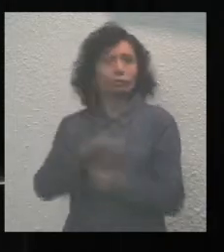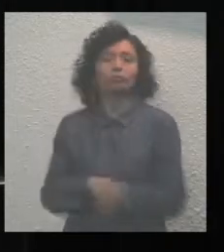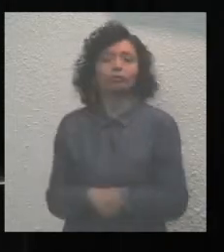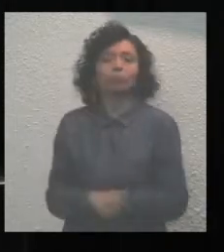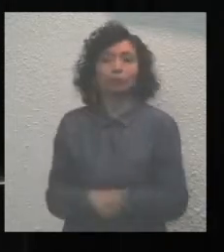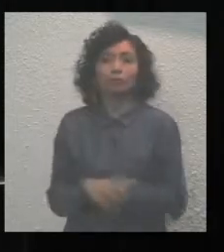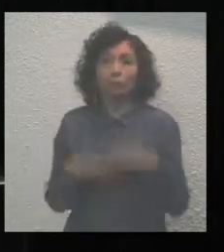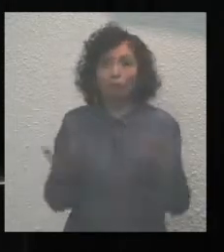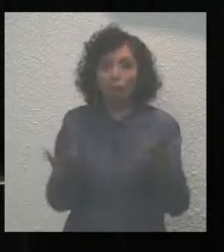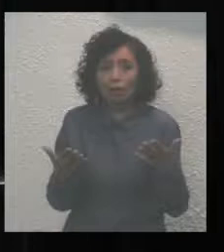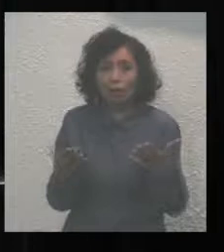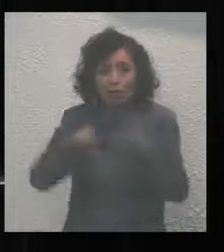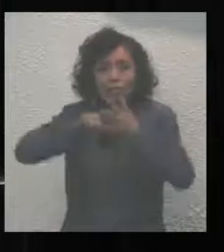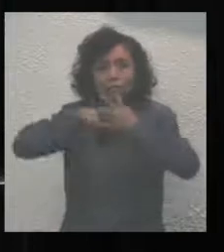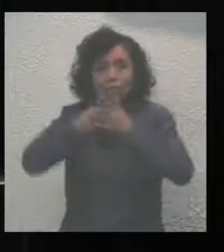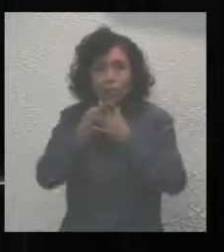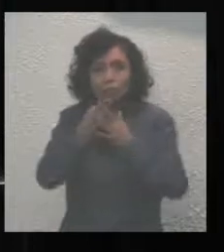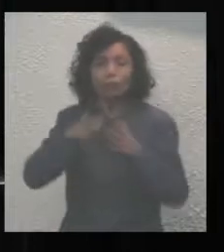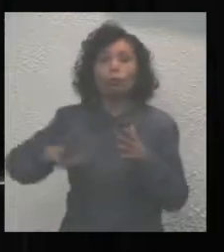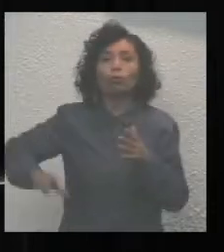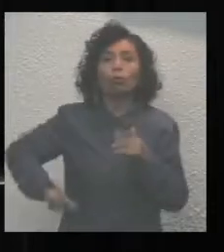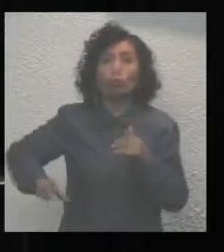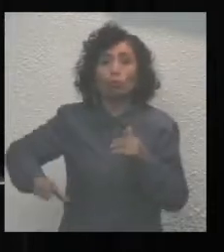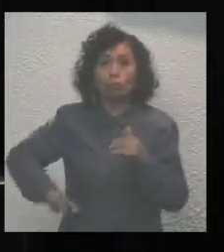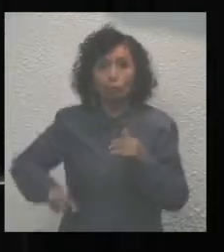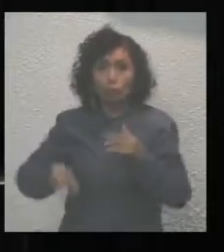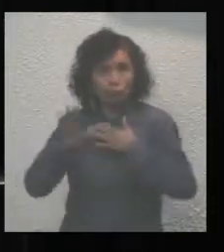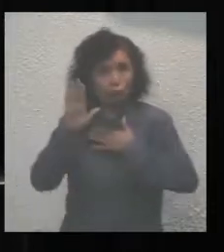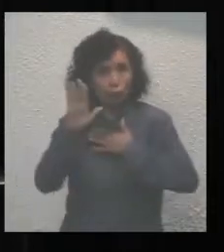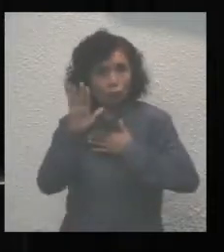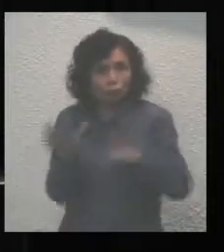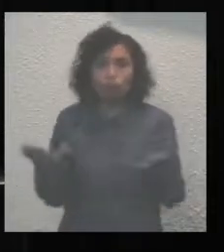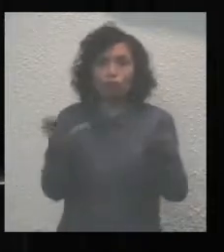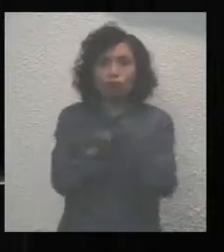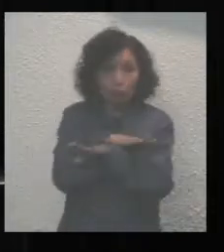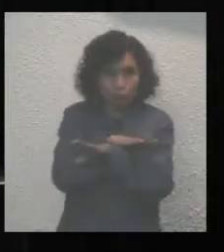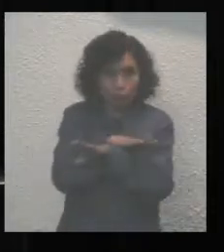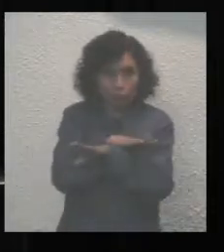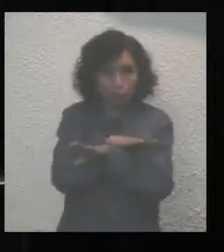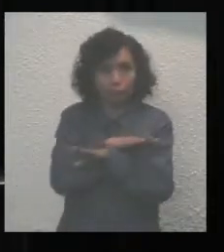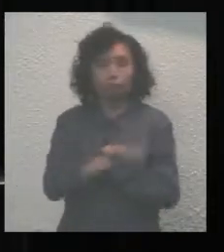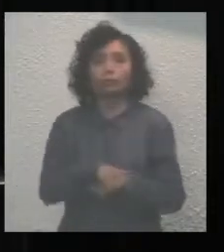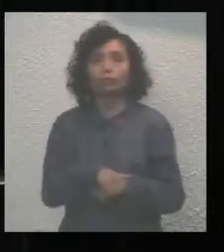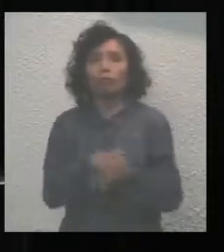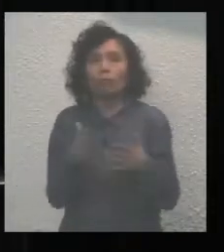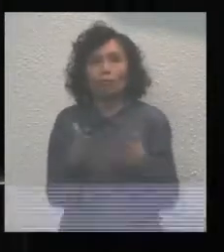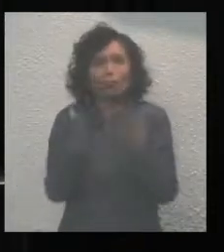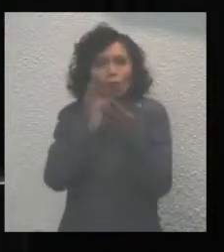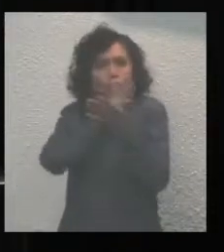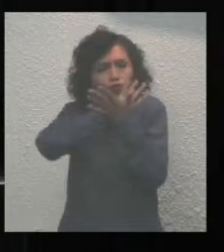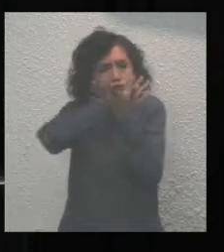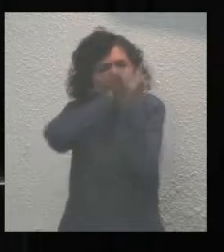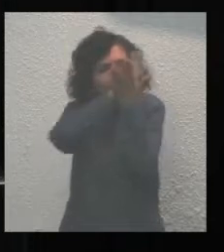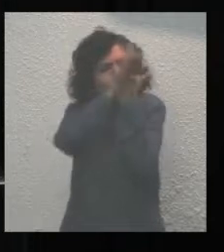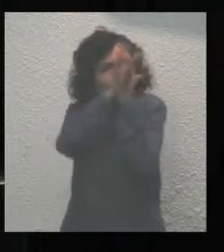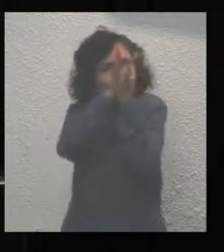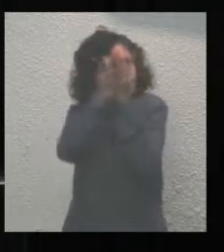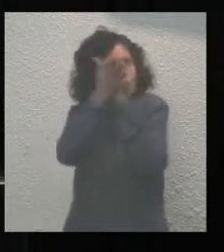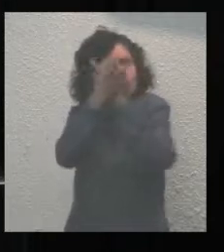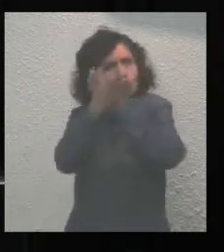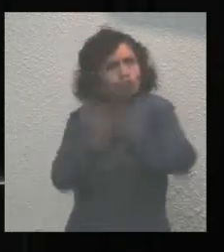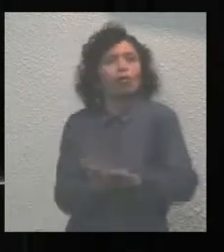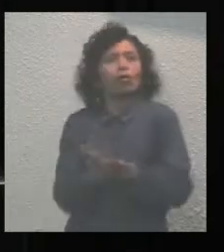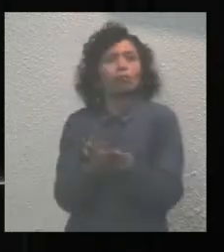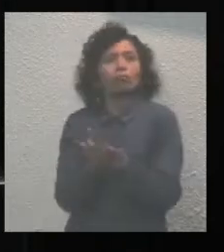Se dio inicio a un gobierno que prometió un cambio, transformación que se vio reflejada en la